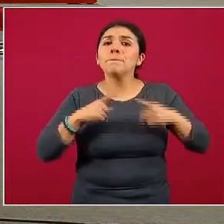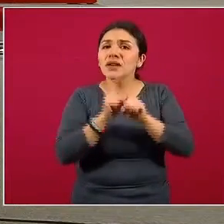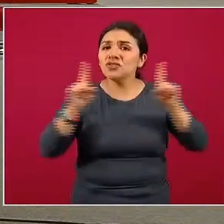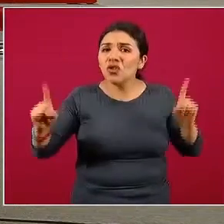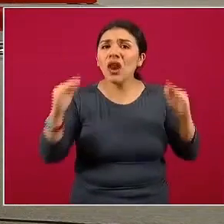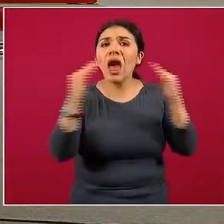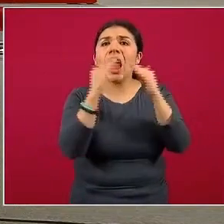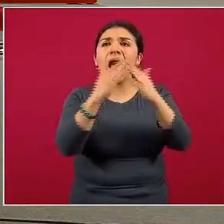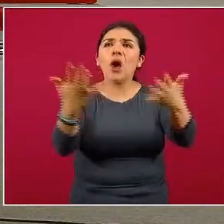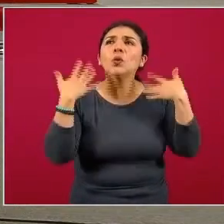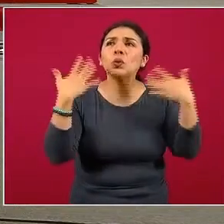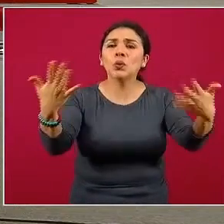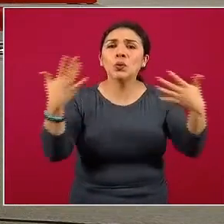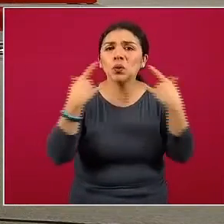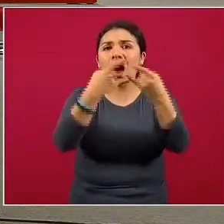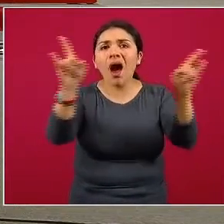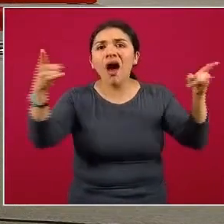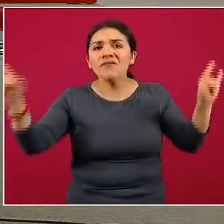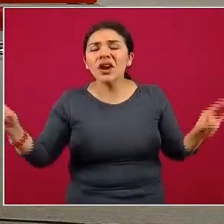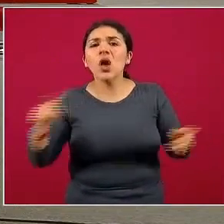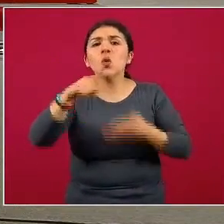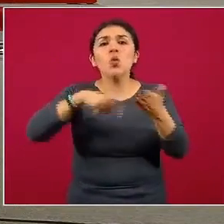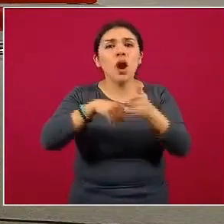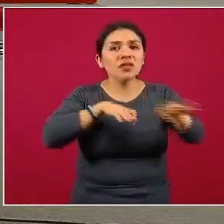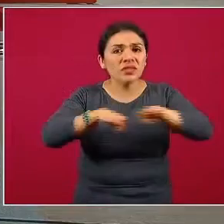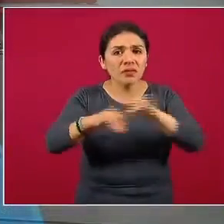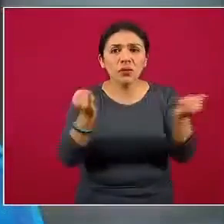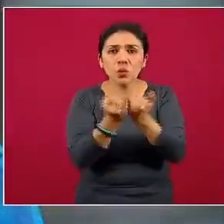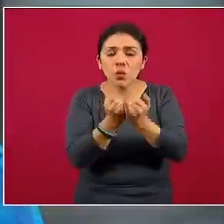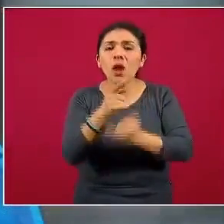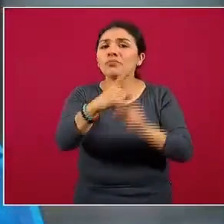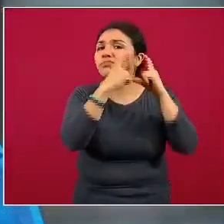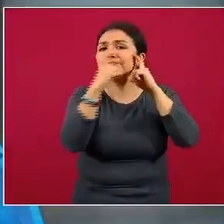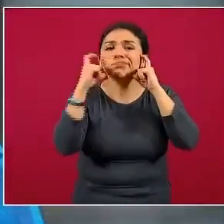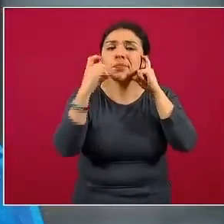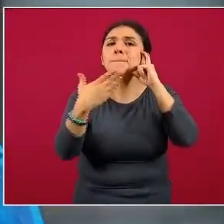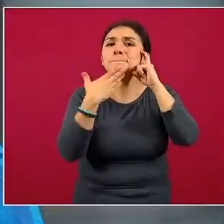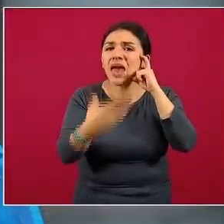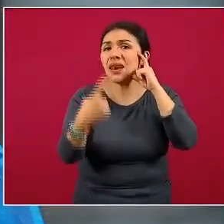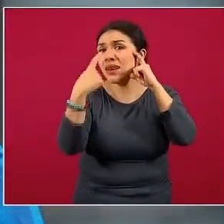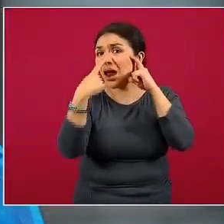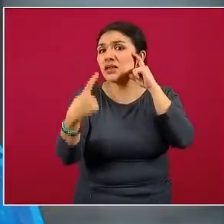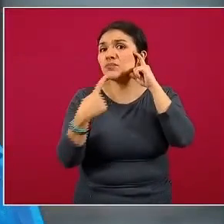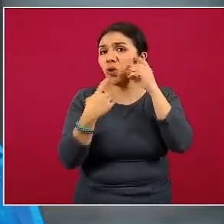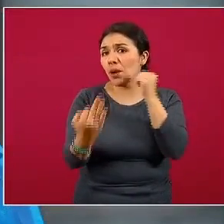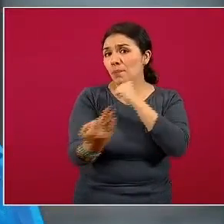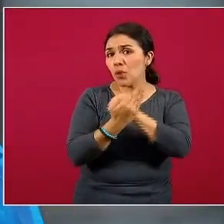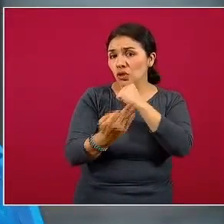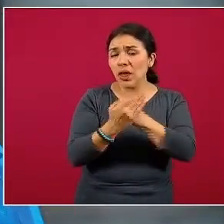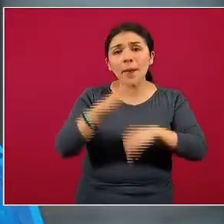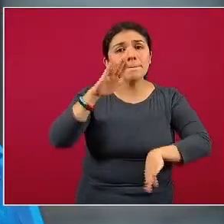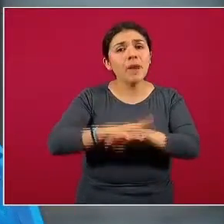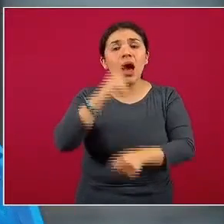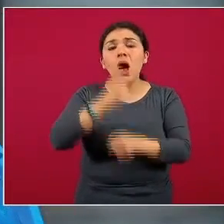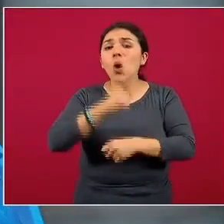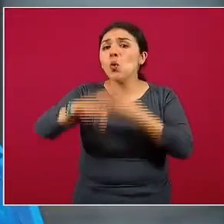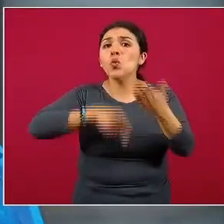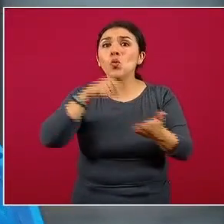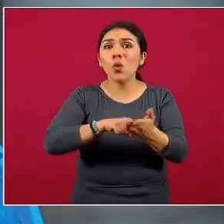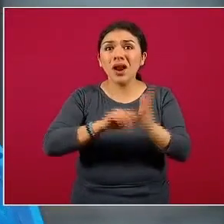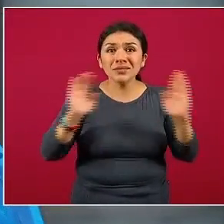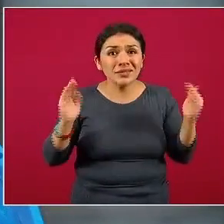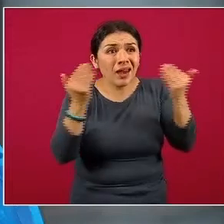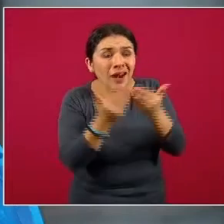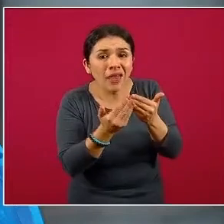ventilar la casa y los sitios de trabajo, utilizar correctamente el cubrebocas, cubriendo nariz y boca, particularmente en los espacios